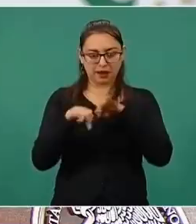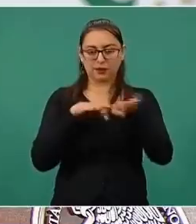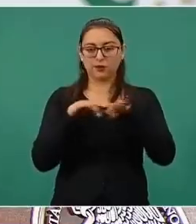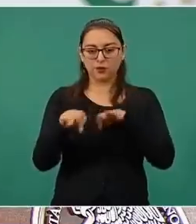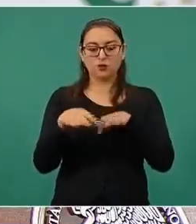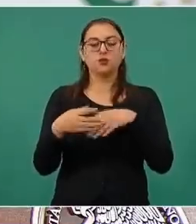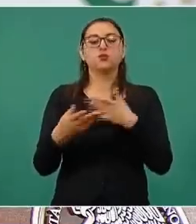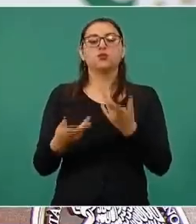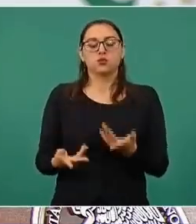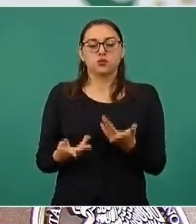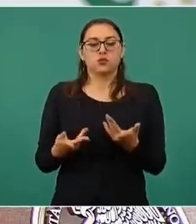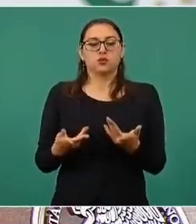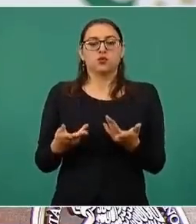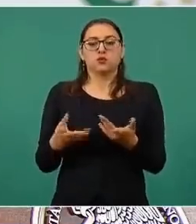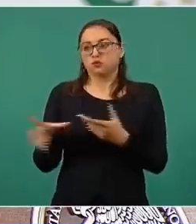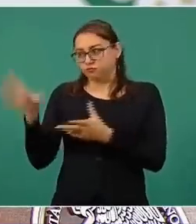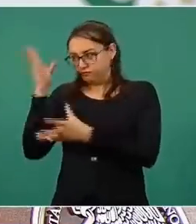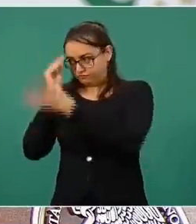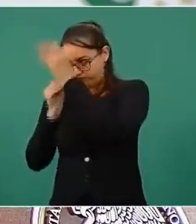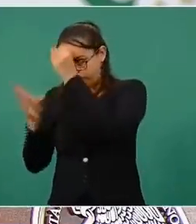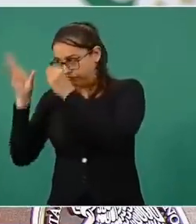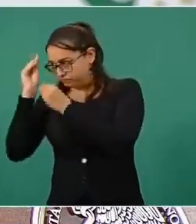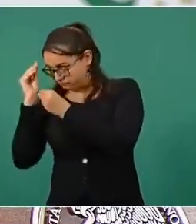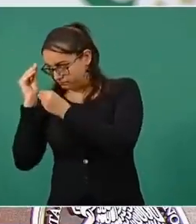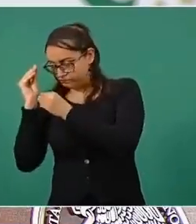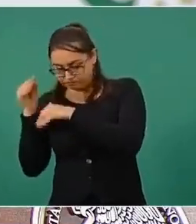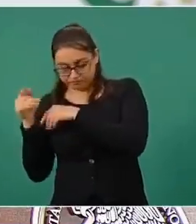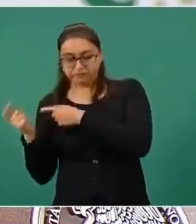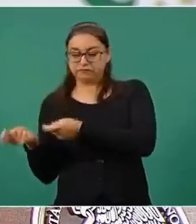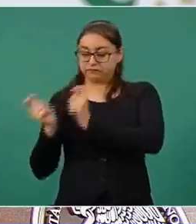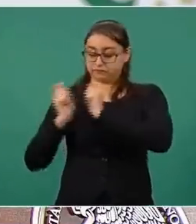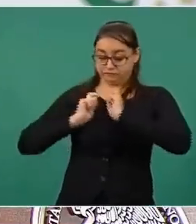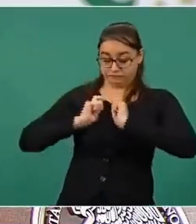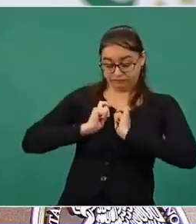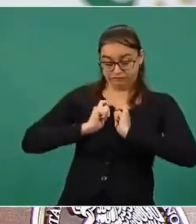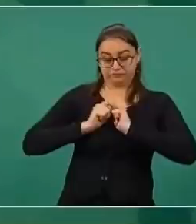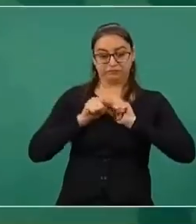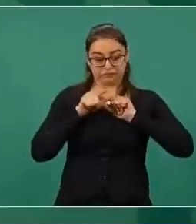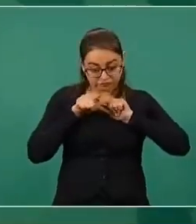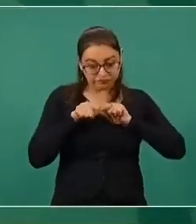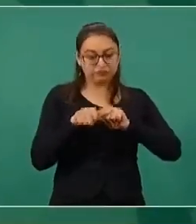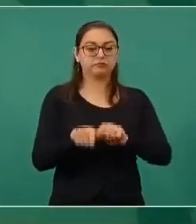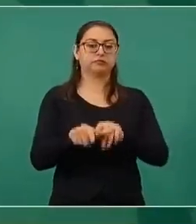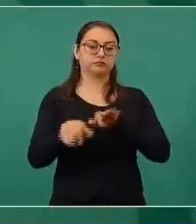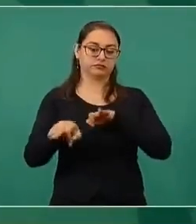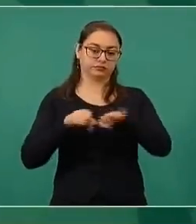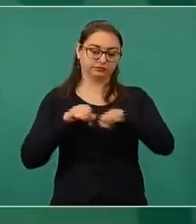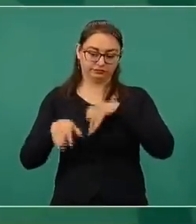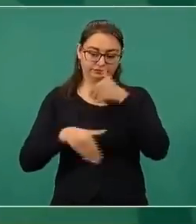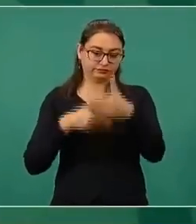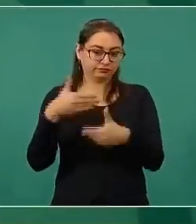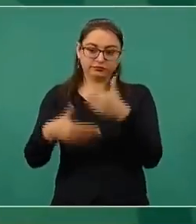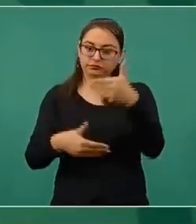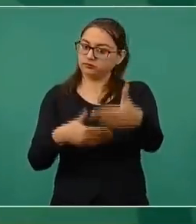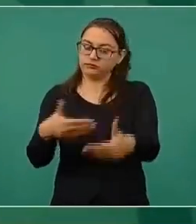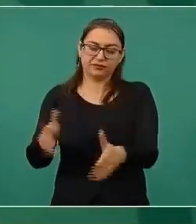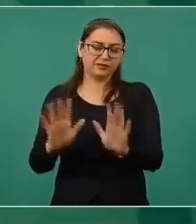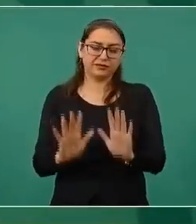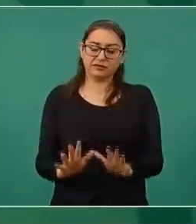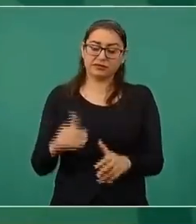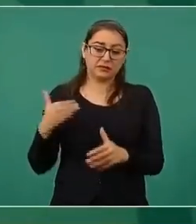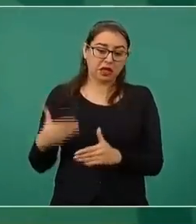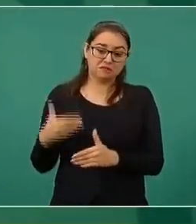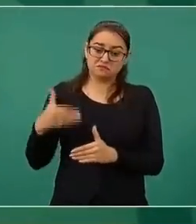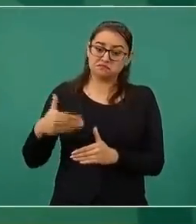vamos a desempeñar de acuerdo al cargo y al grado que ostentamos, y así hasta llegar de